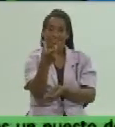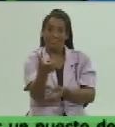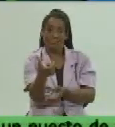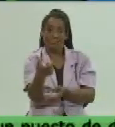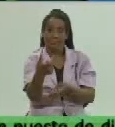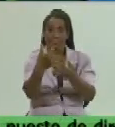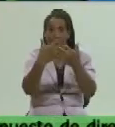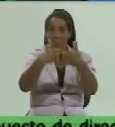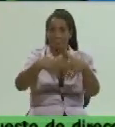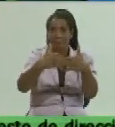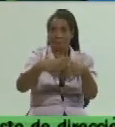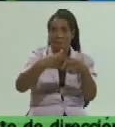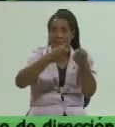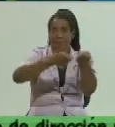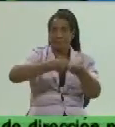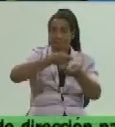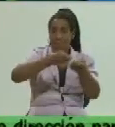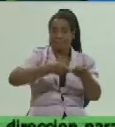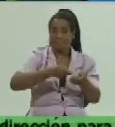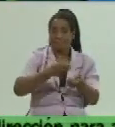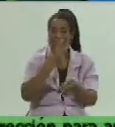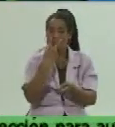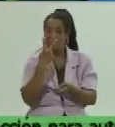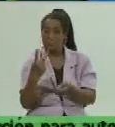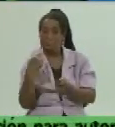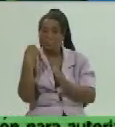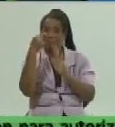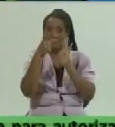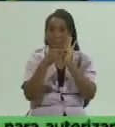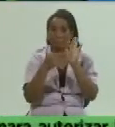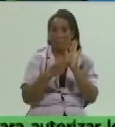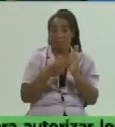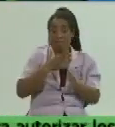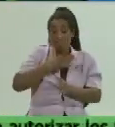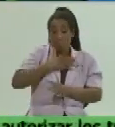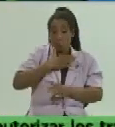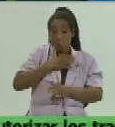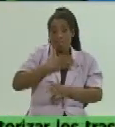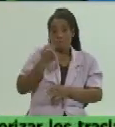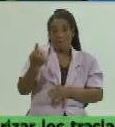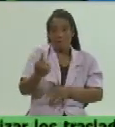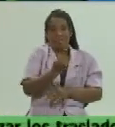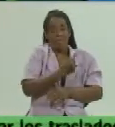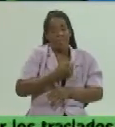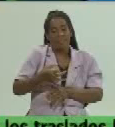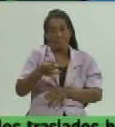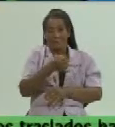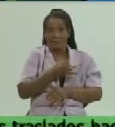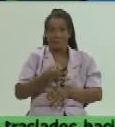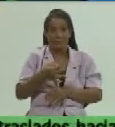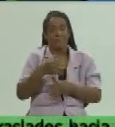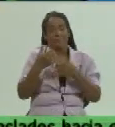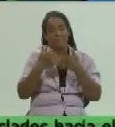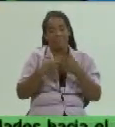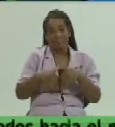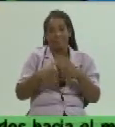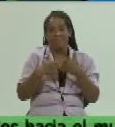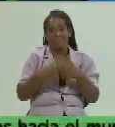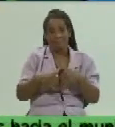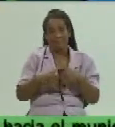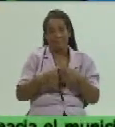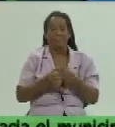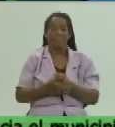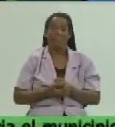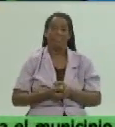atendiendo a cada una de las características propias que tiene cada municipio en la producción de los productos